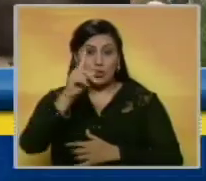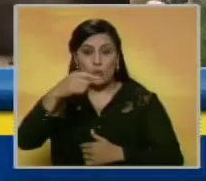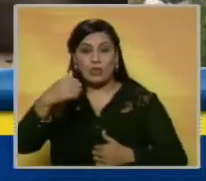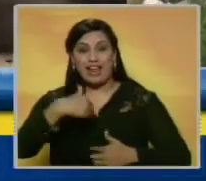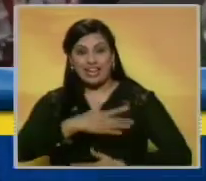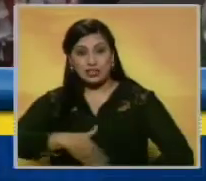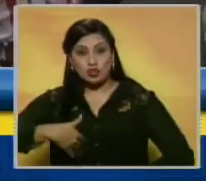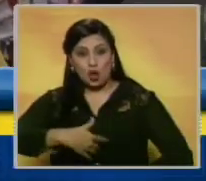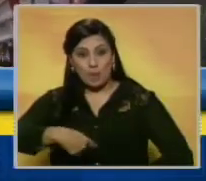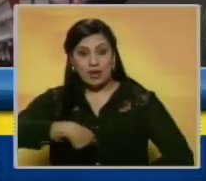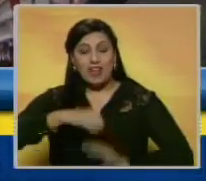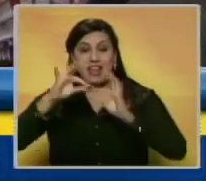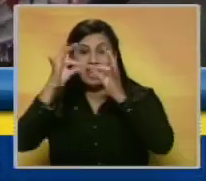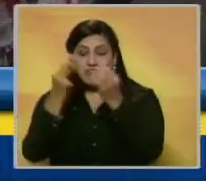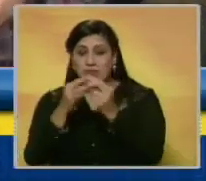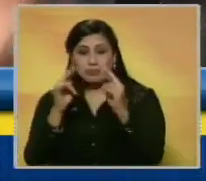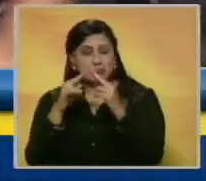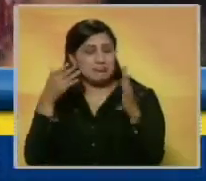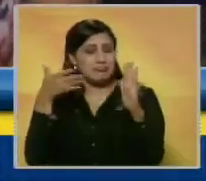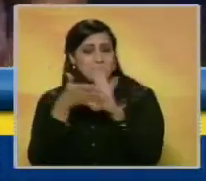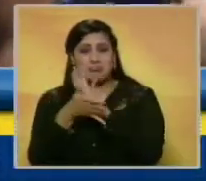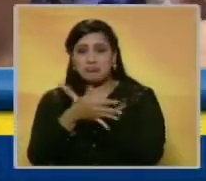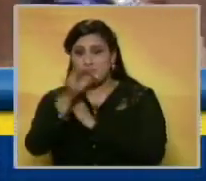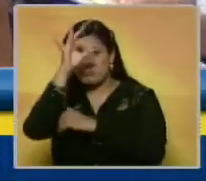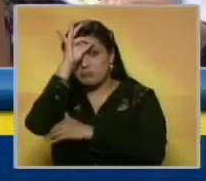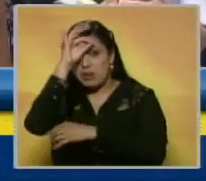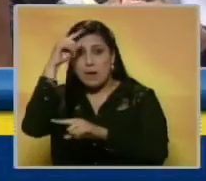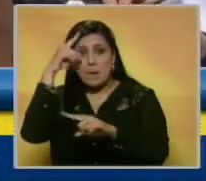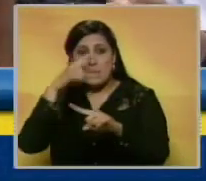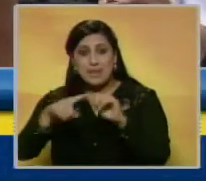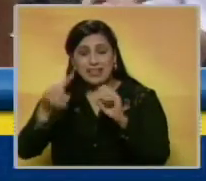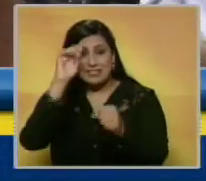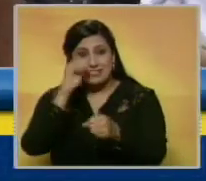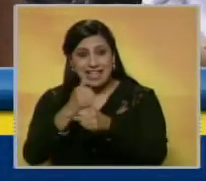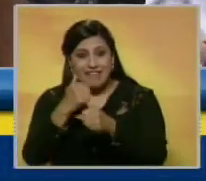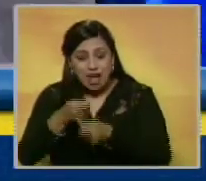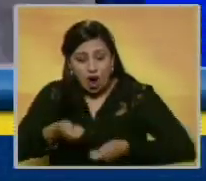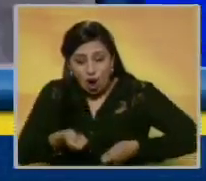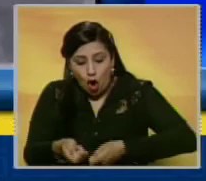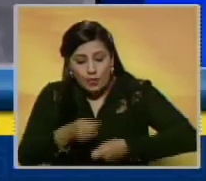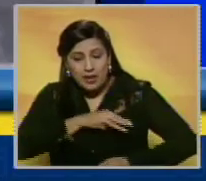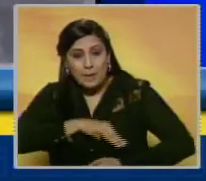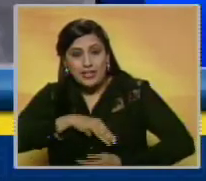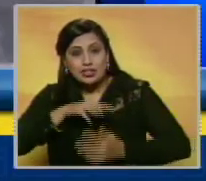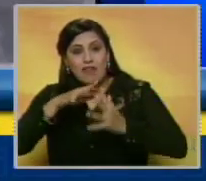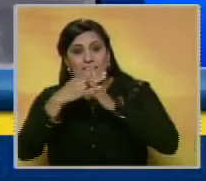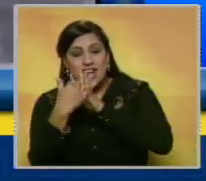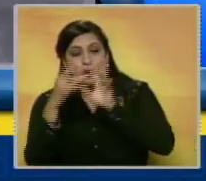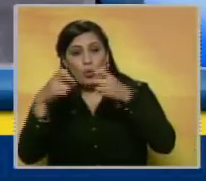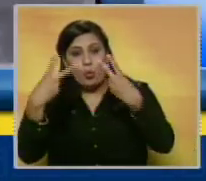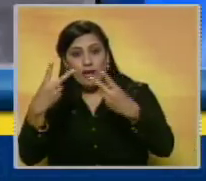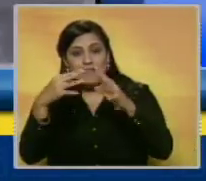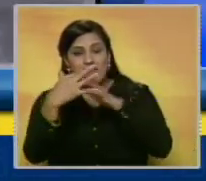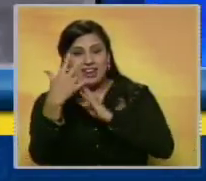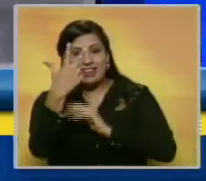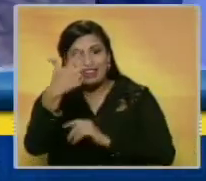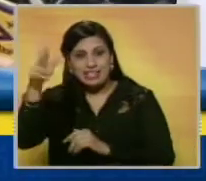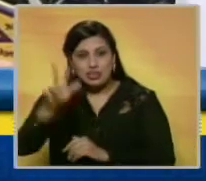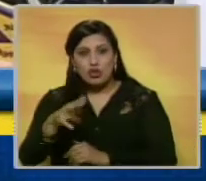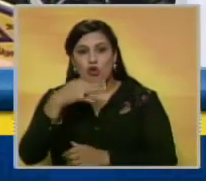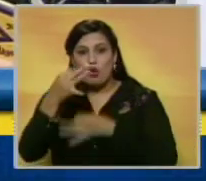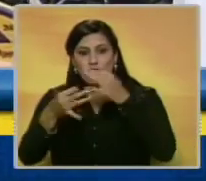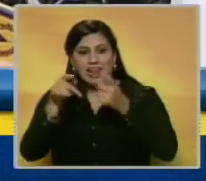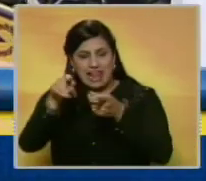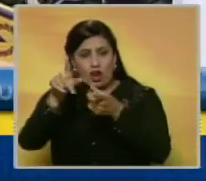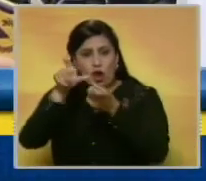en el abdomen. La familia desconoce lo que pasó. Solo relataron que trabajaba como obrero en la misión Barrio Nuevo, Barrio Tricolor. El